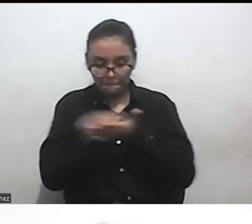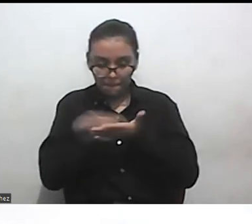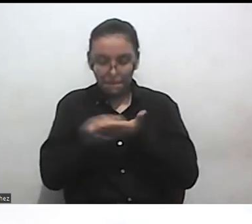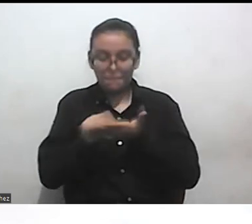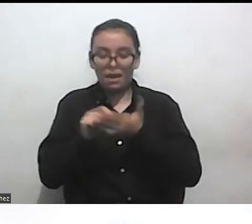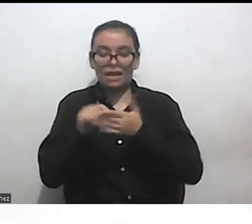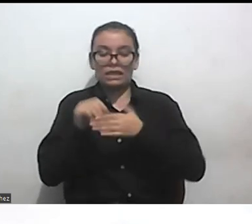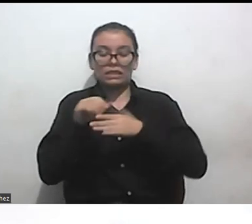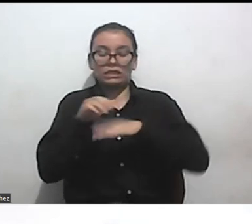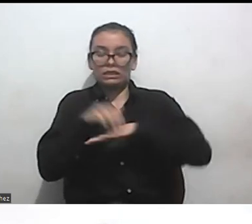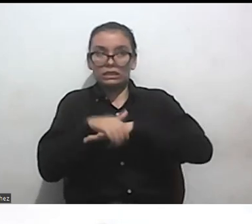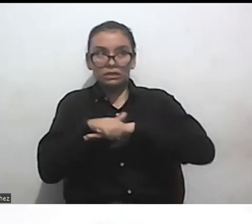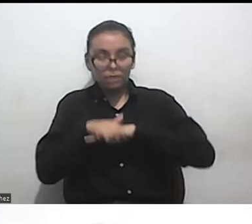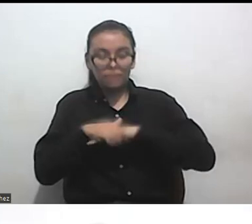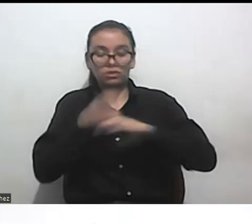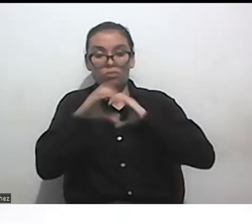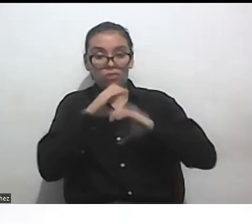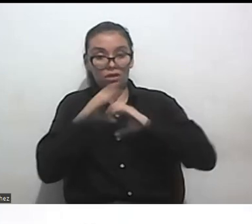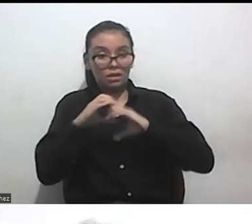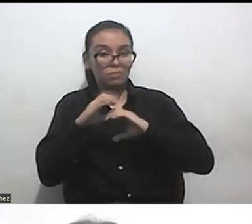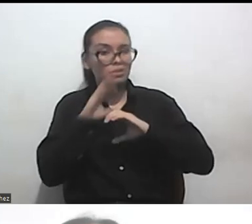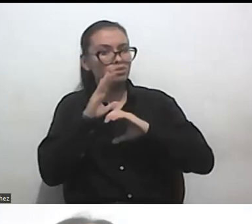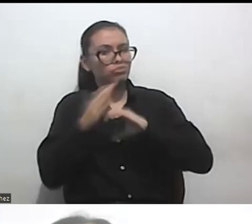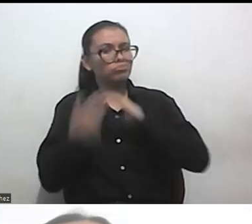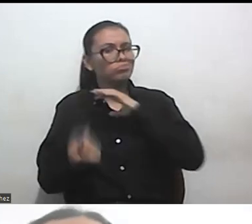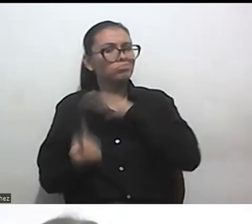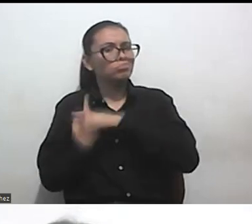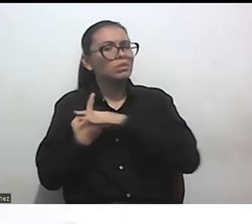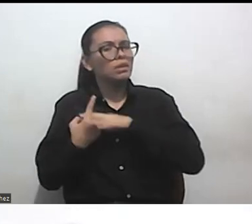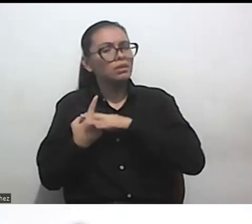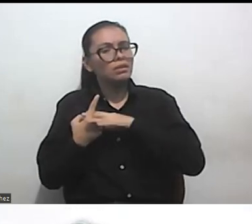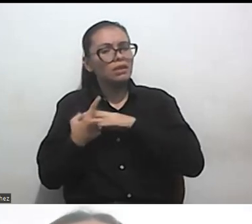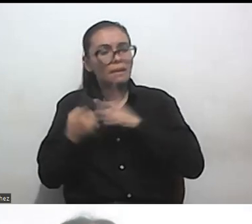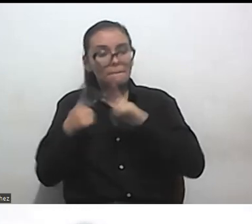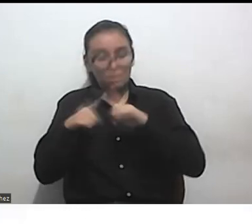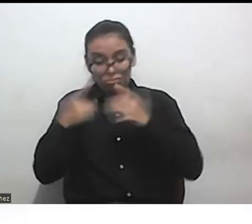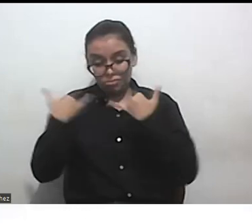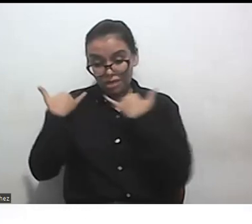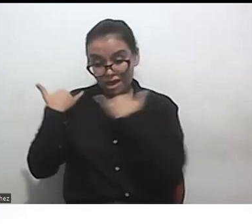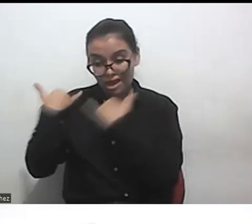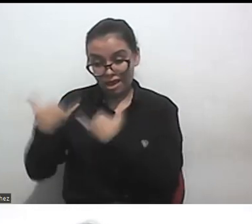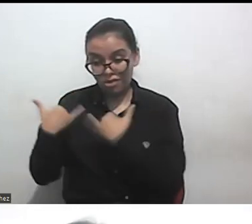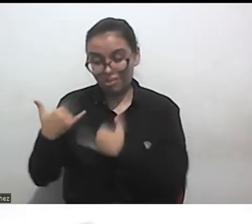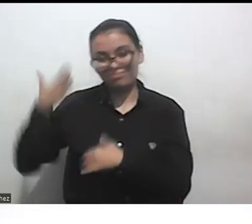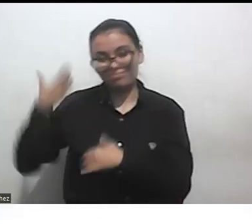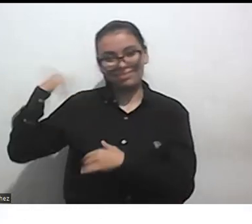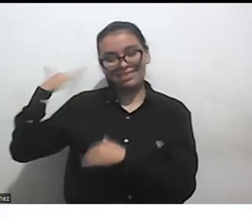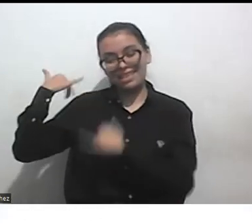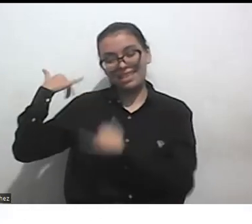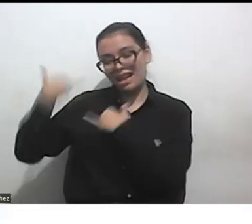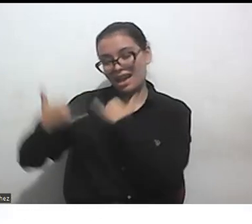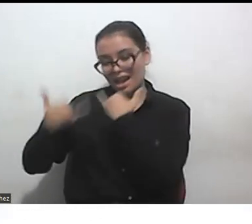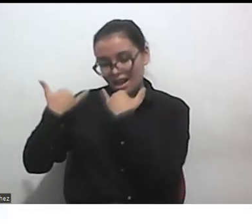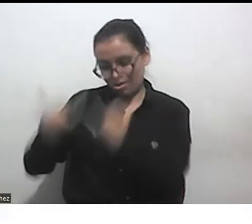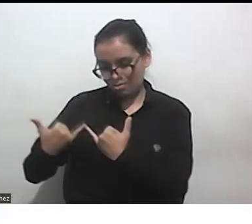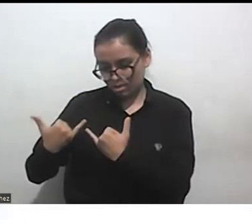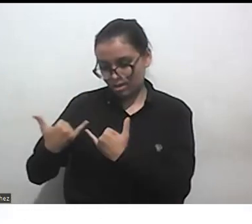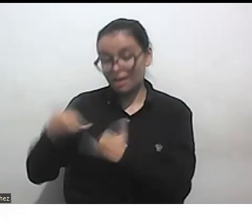y ahora hablando en la actualidad hasta ahora también predominantemente